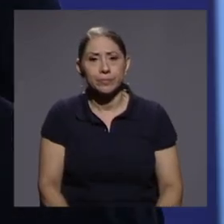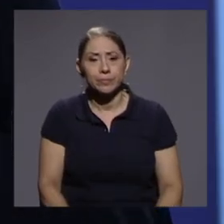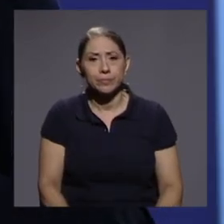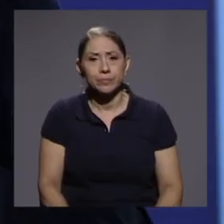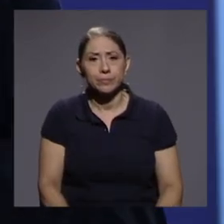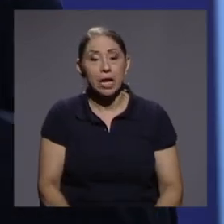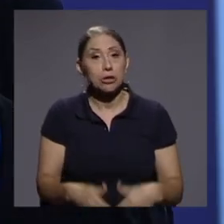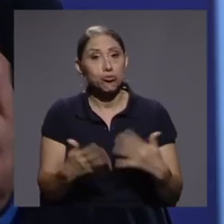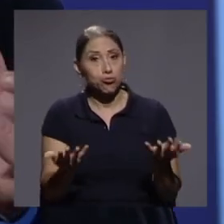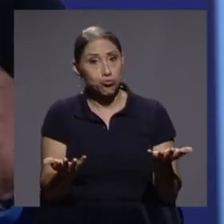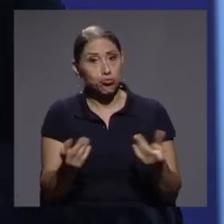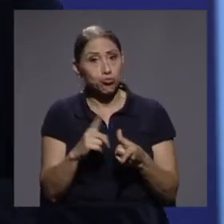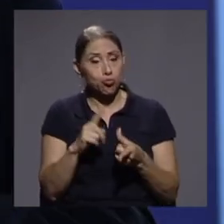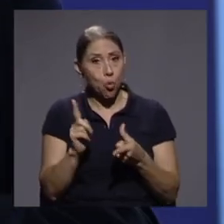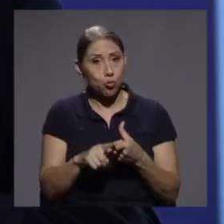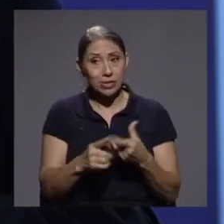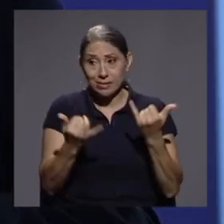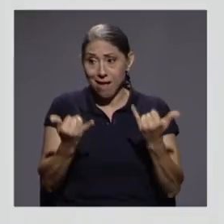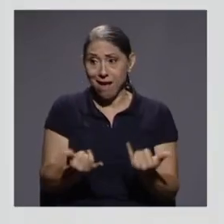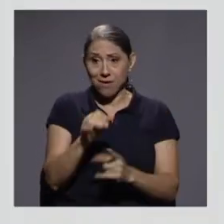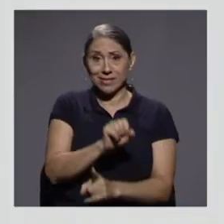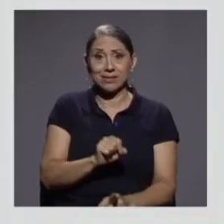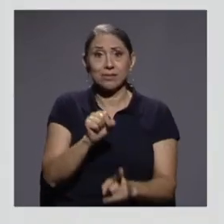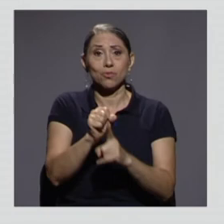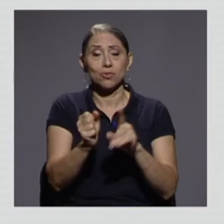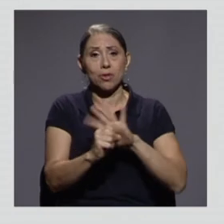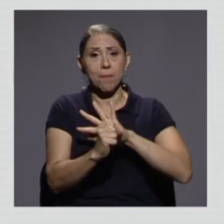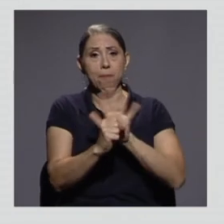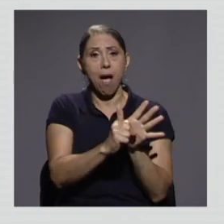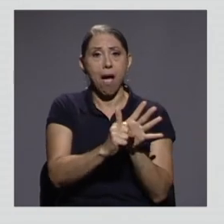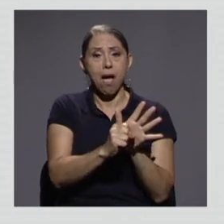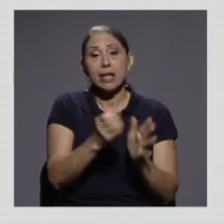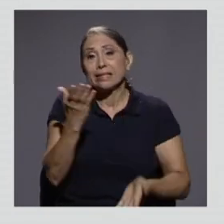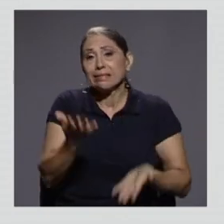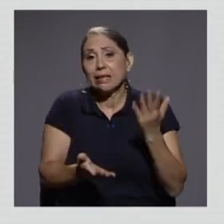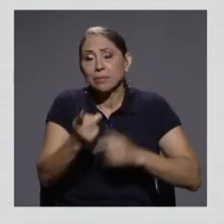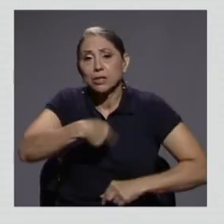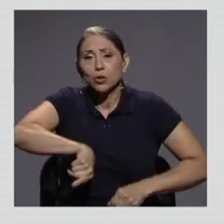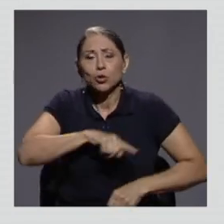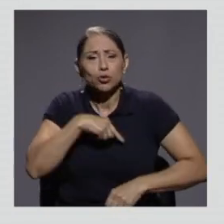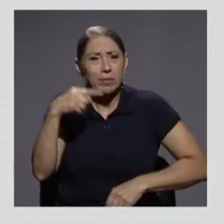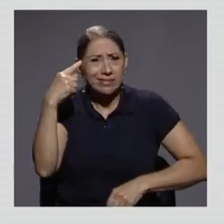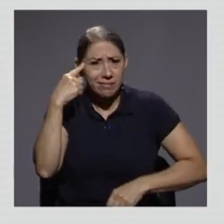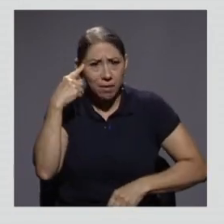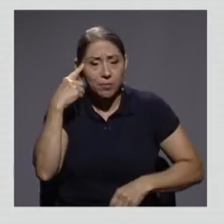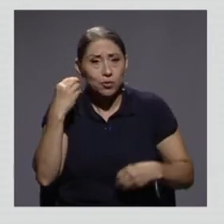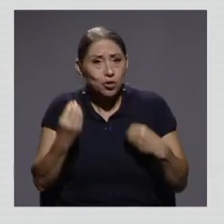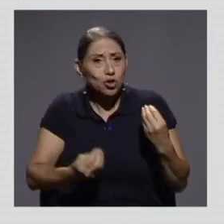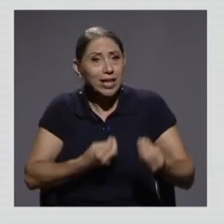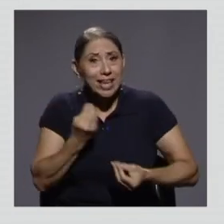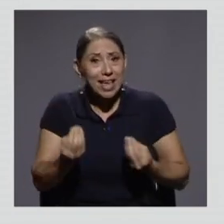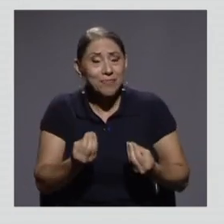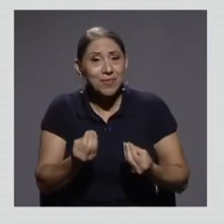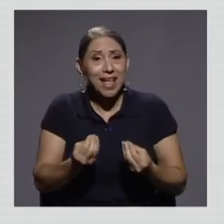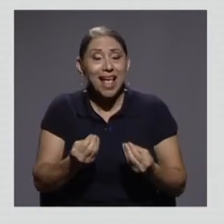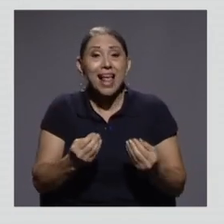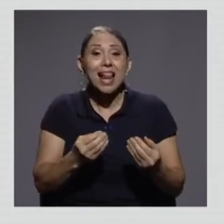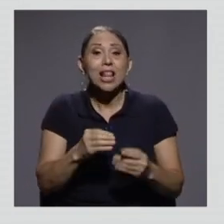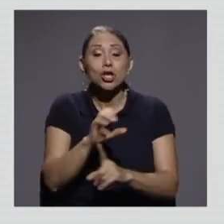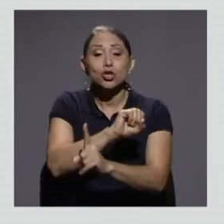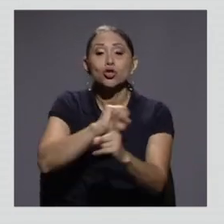Entonces, en este contexto de pandemia, podríamos pensar que tenemos un ensanchamiento de las brechas